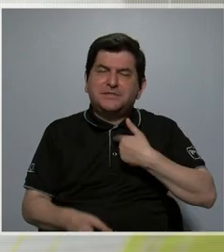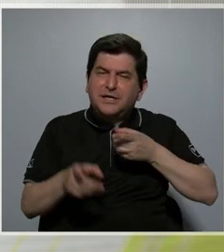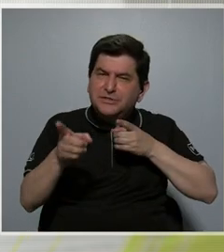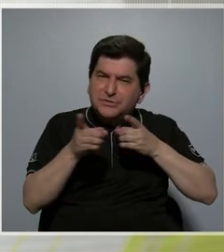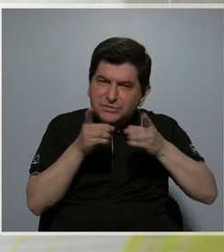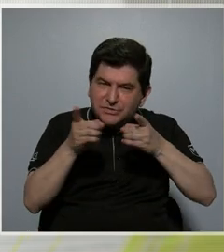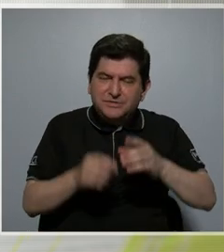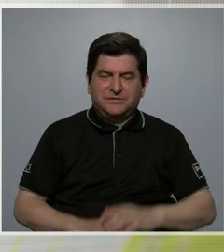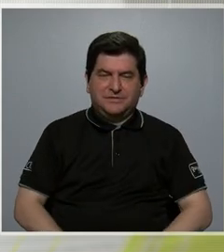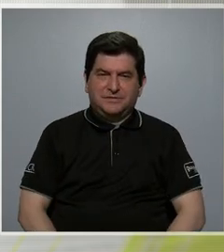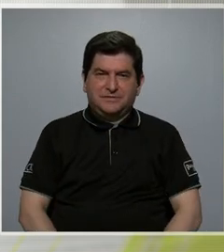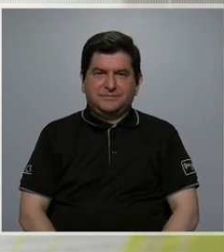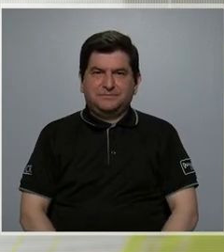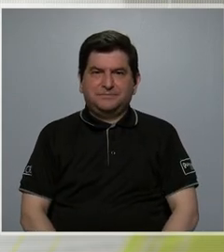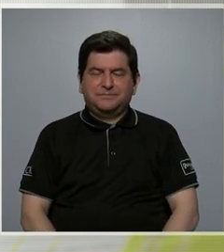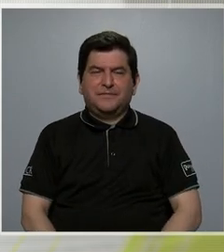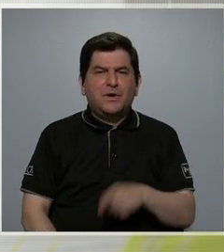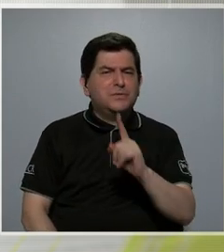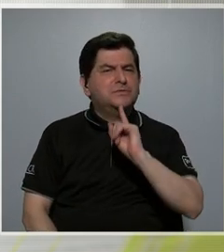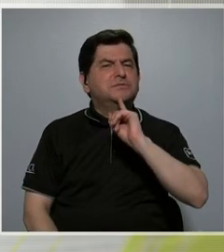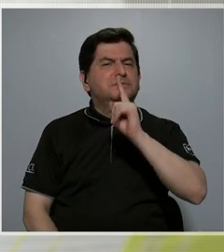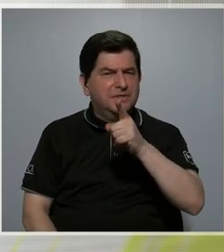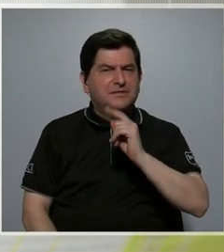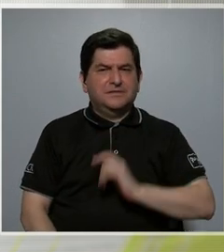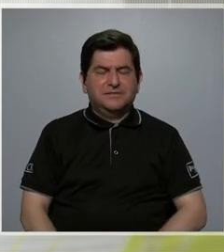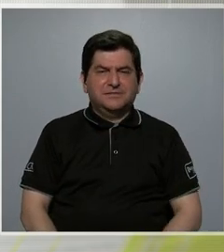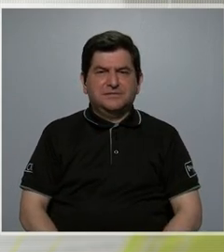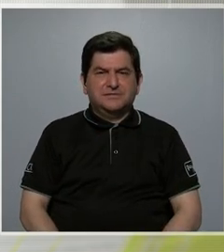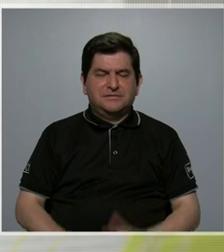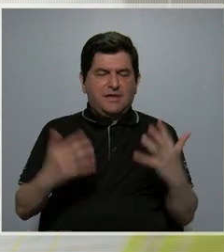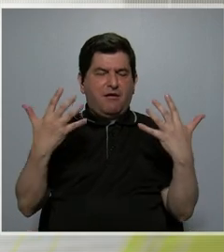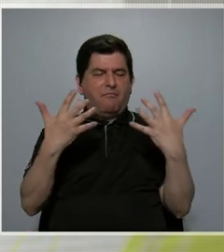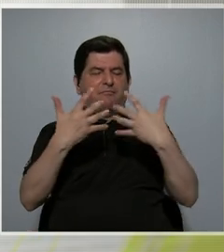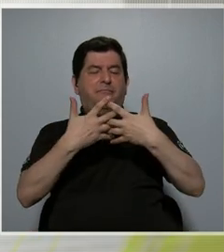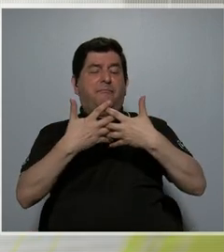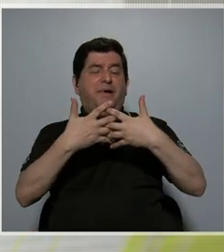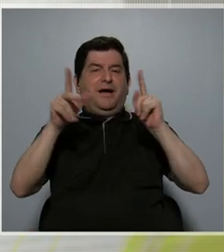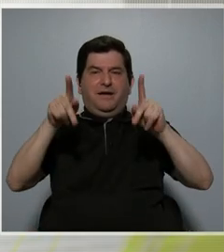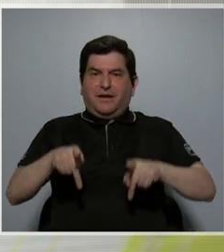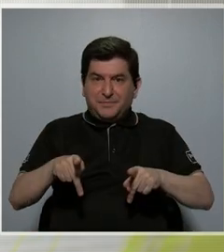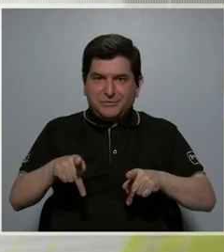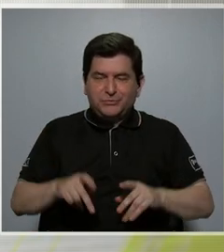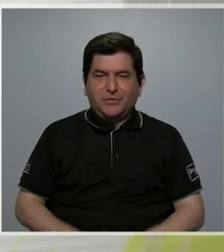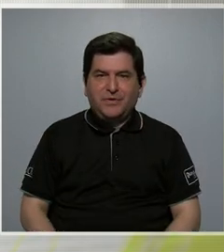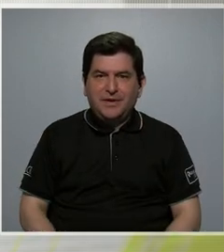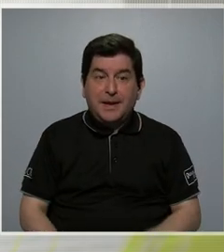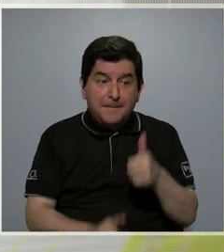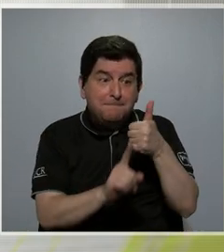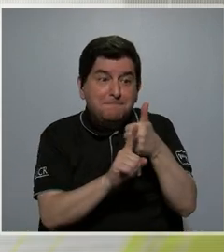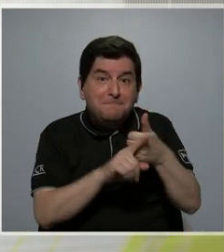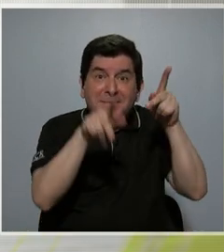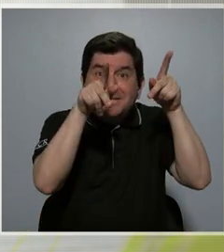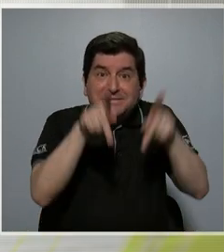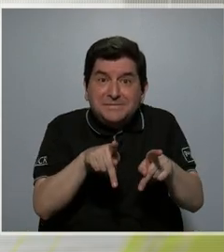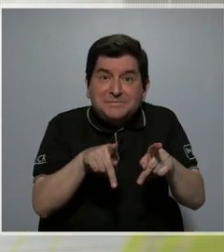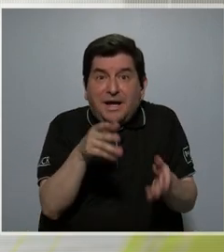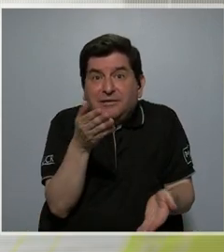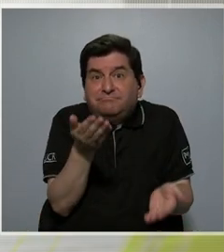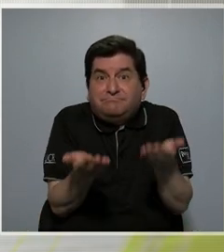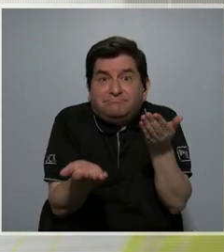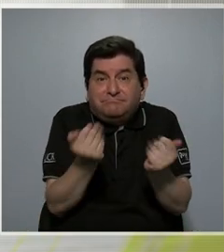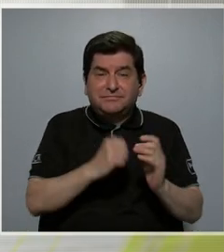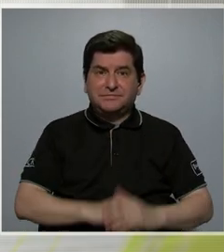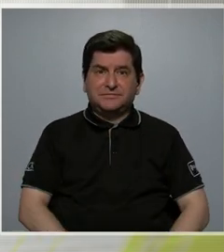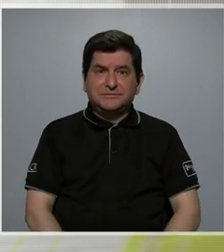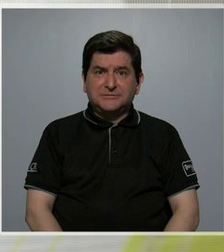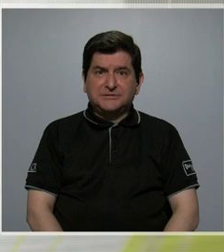planteando. Cuando usted habla de que se adapta a la persona, ¿es que inclusive la misma persona será que